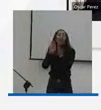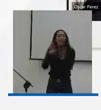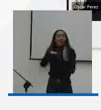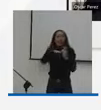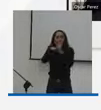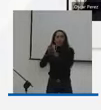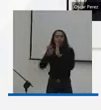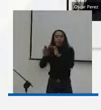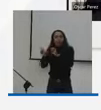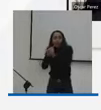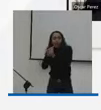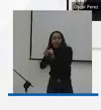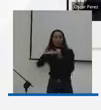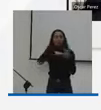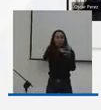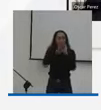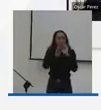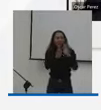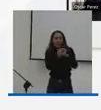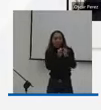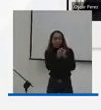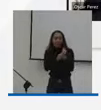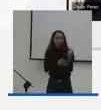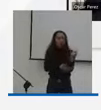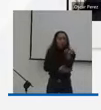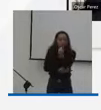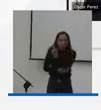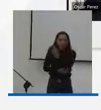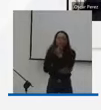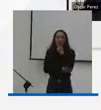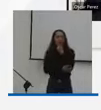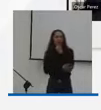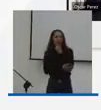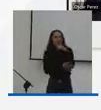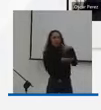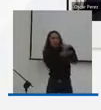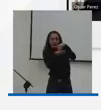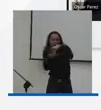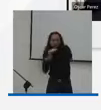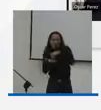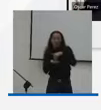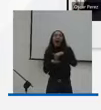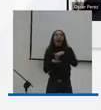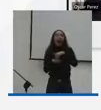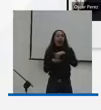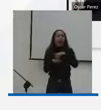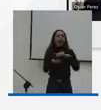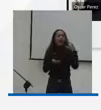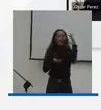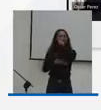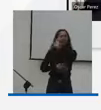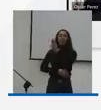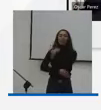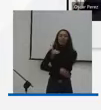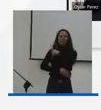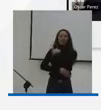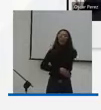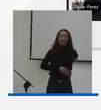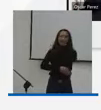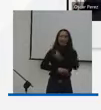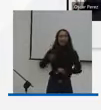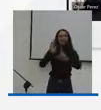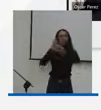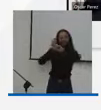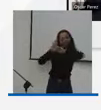deportivos, en fin, hay unos vacíos que viene a suplir esta modificación que presenta el ministerio. En buena